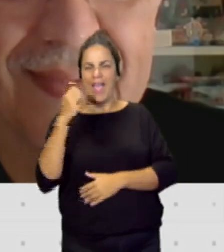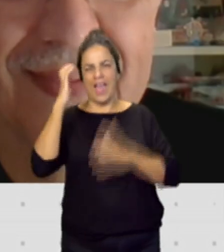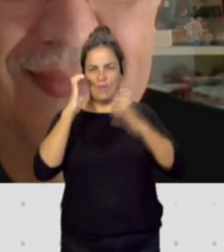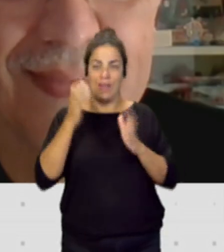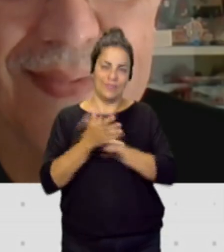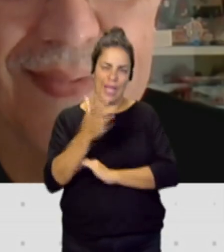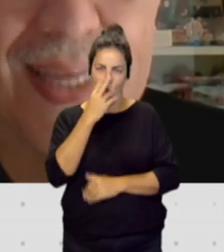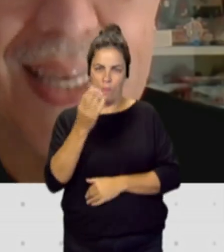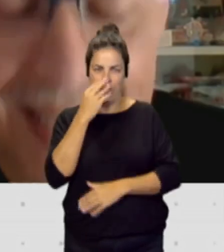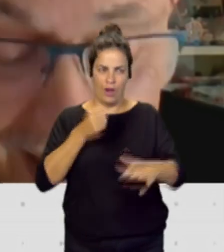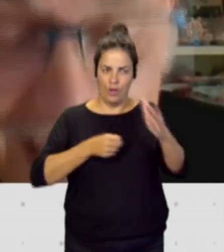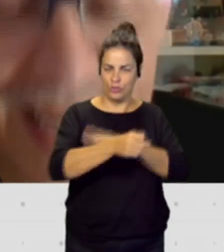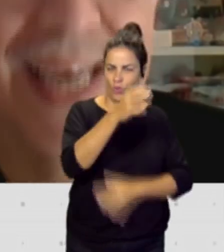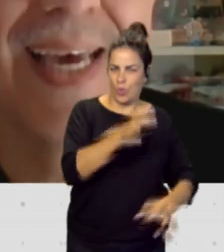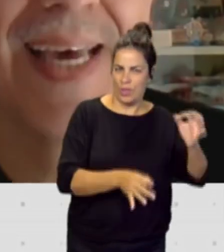juzgados, ¿verdad?